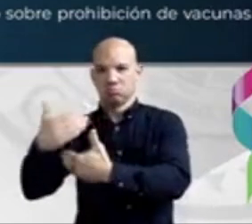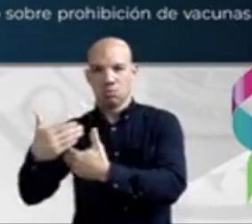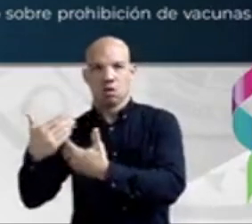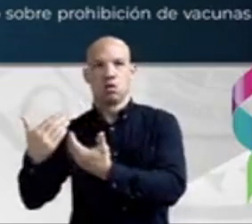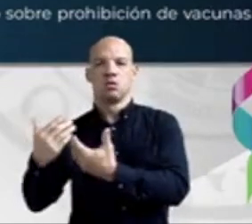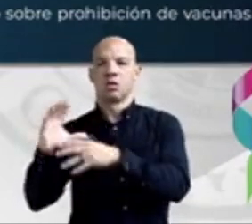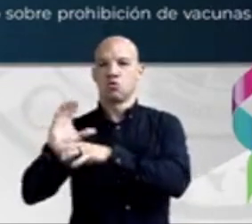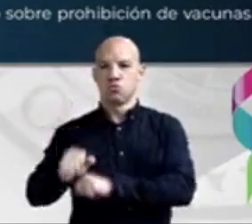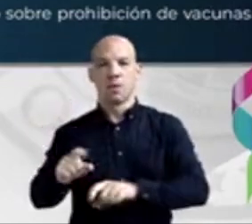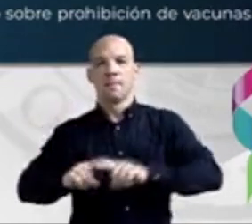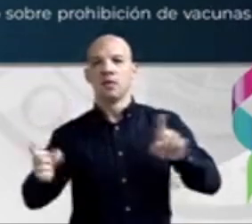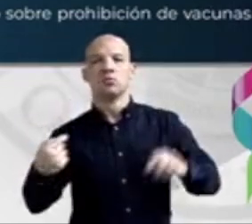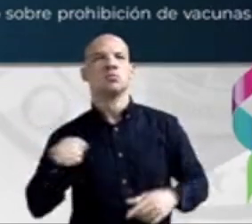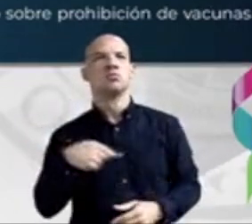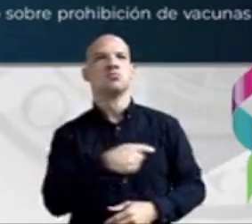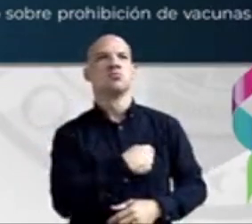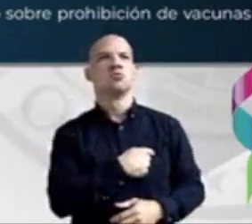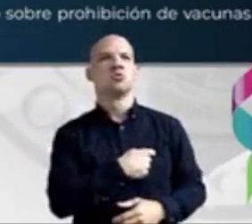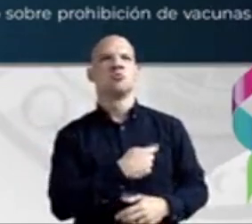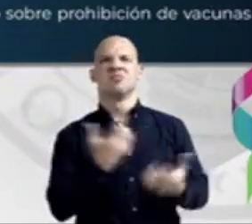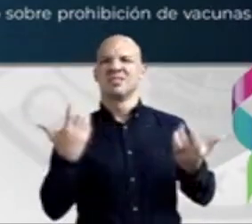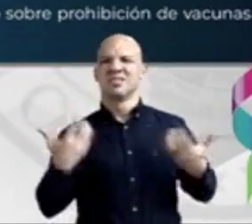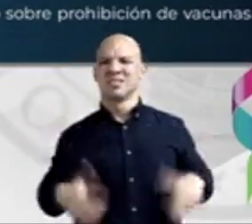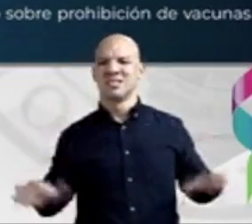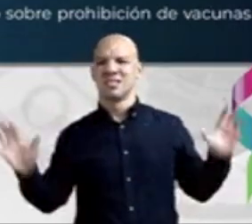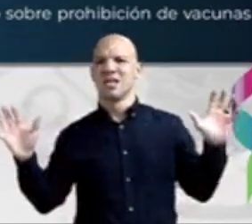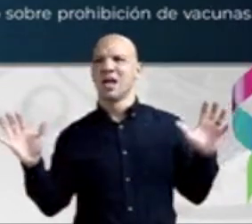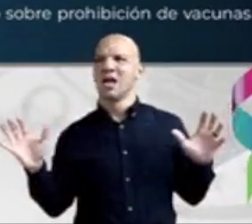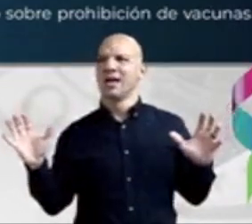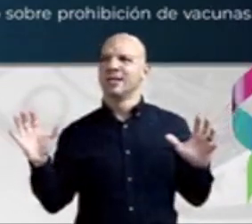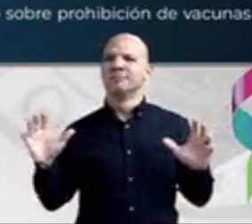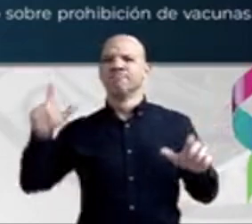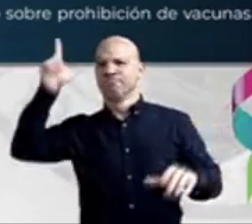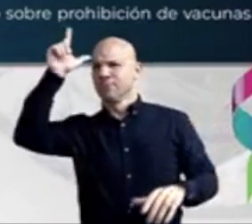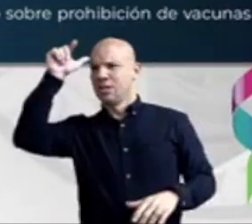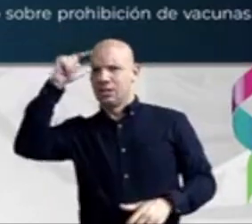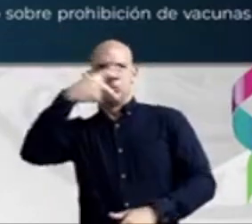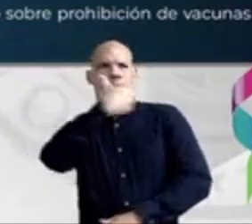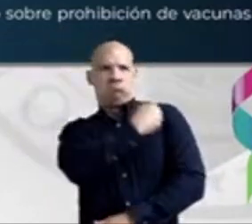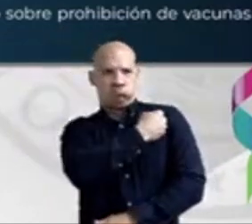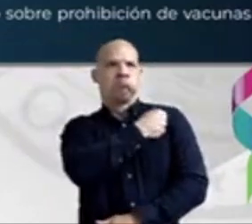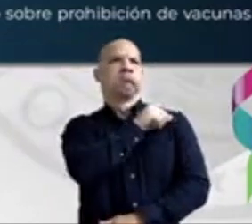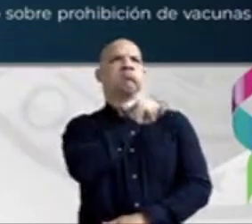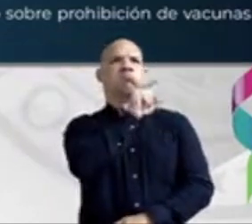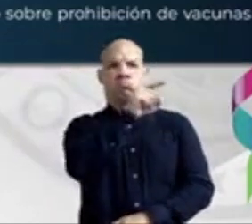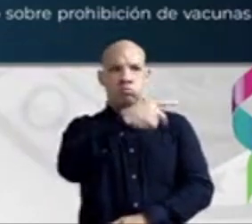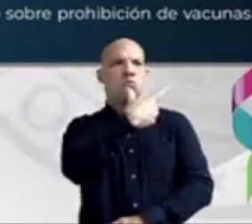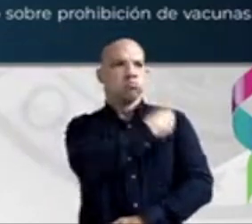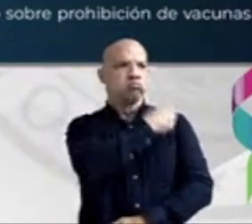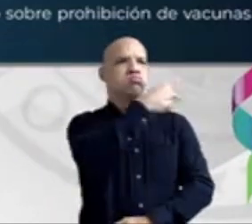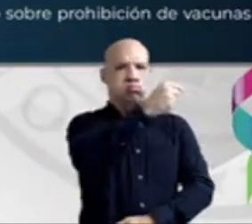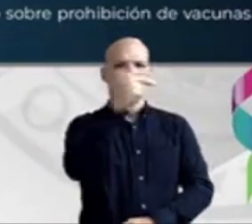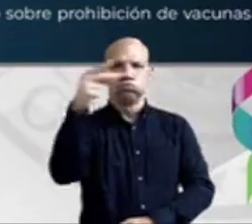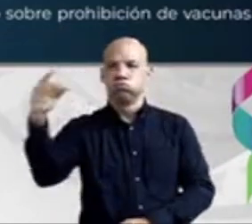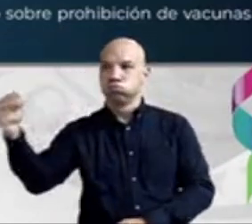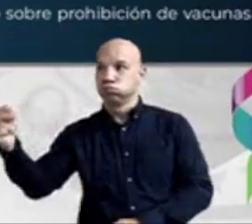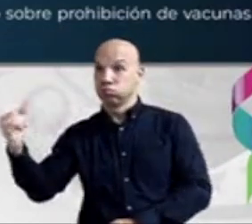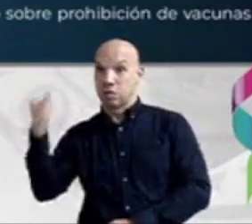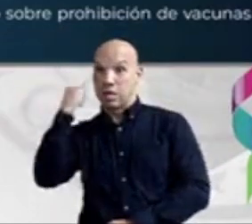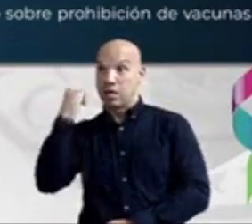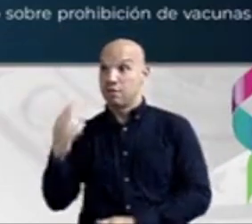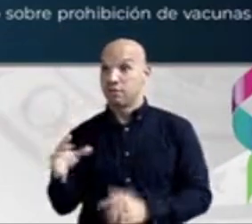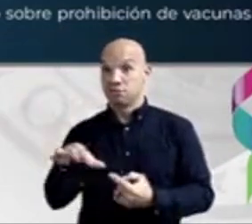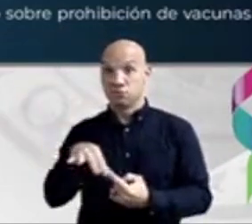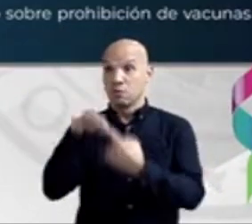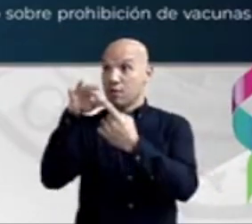hemos, como te dije, hemos vacunado una gran cantidad de residenciales públicos. Si hubiese alguno, pues mira, como dice el señor gobernador, nosotros estamos haciendo actividades